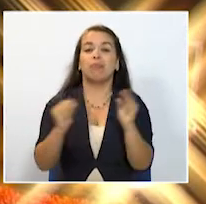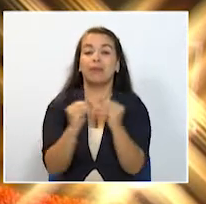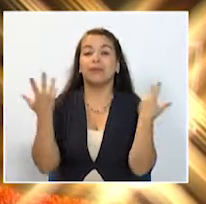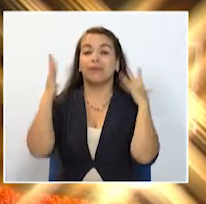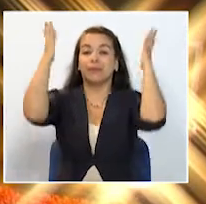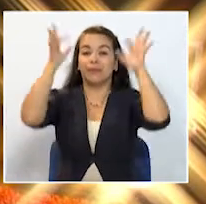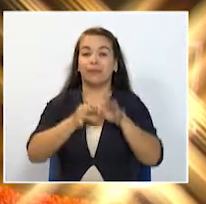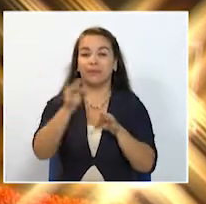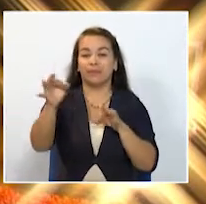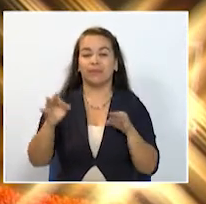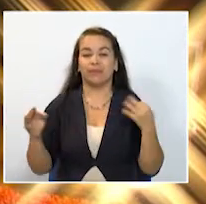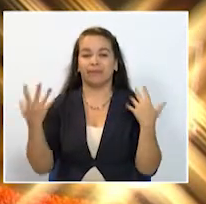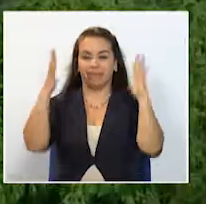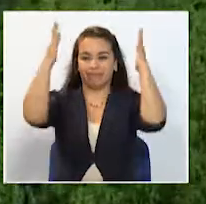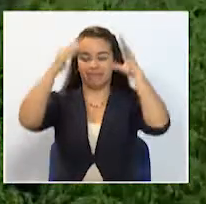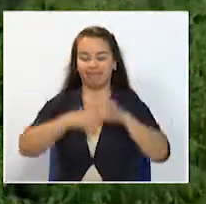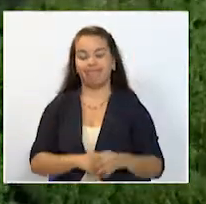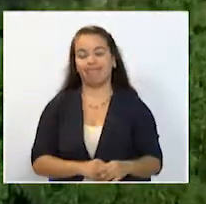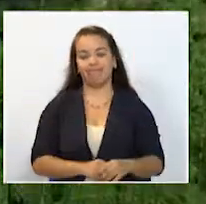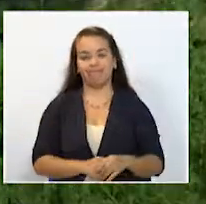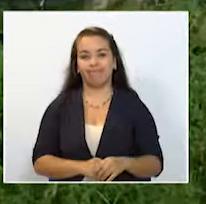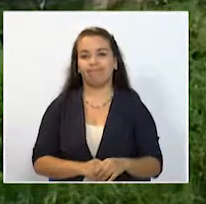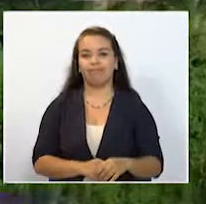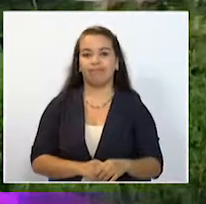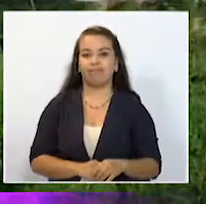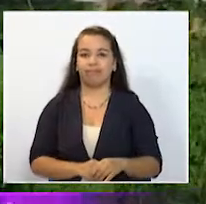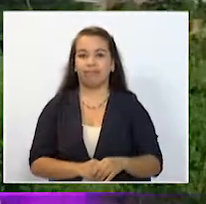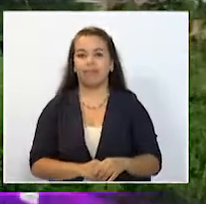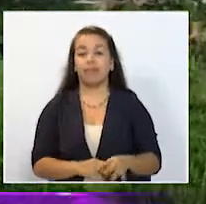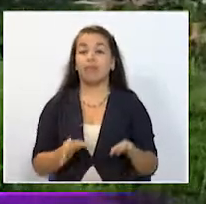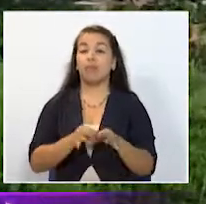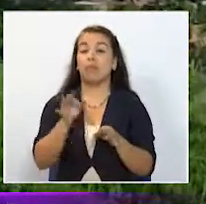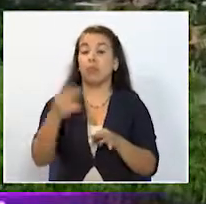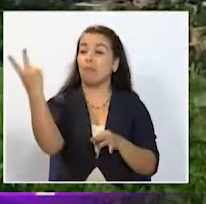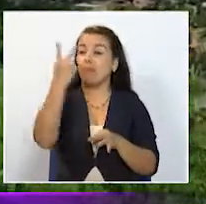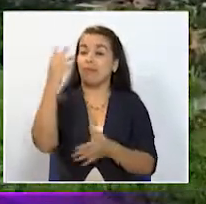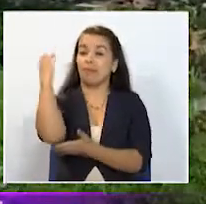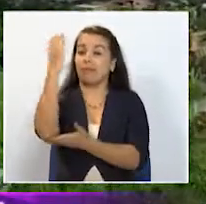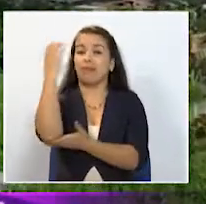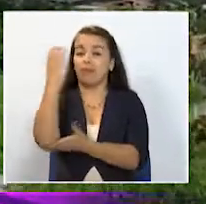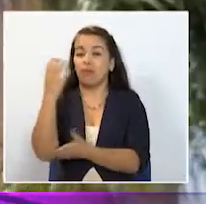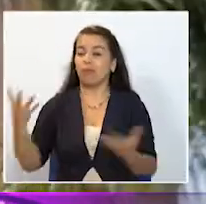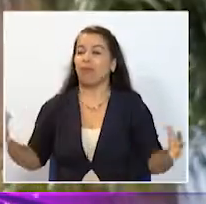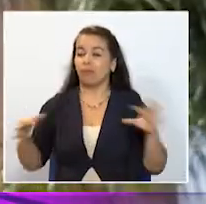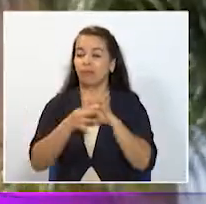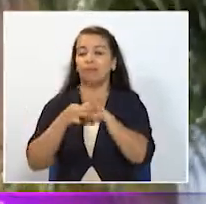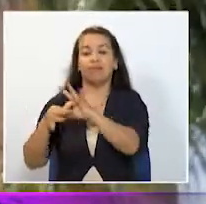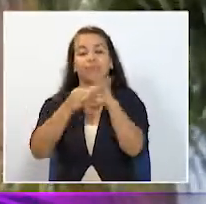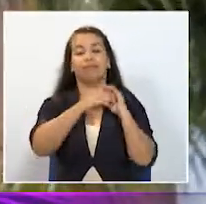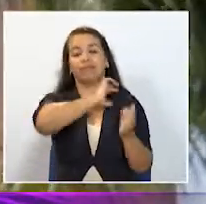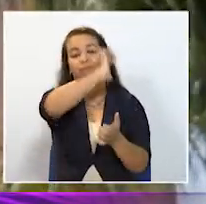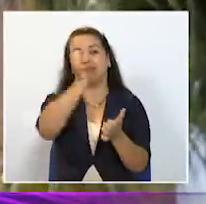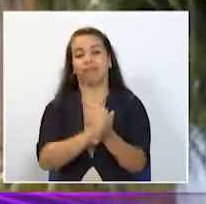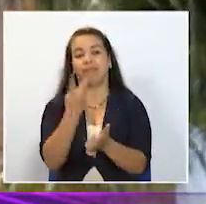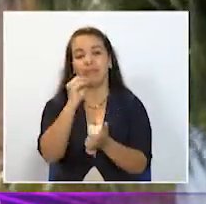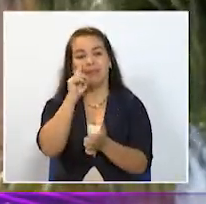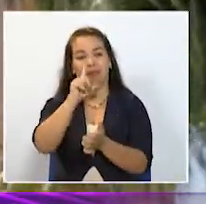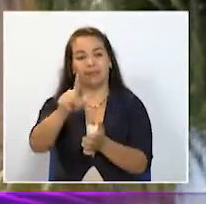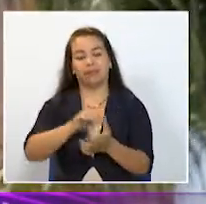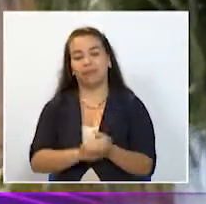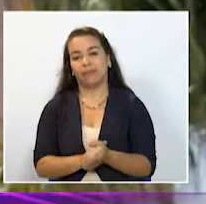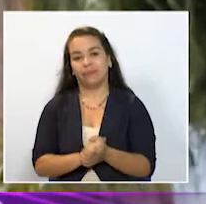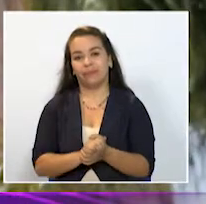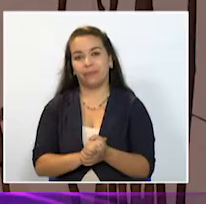aniversario del municipio El municipio verde de Colombia integra el eje cafetero en la celebración del 20 de julio